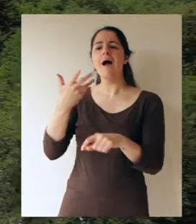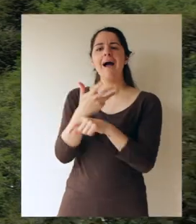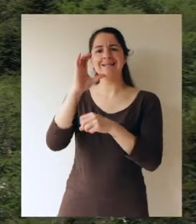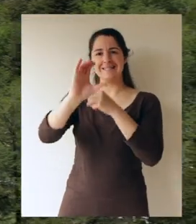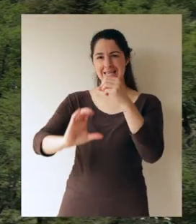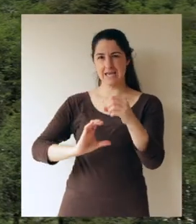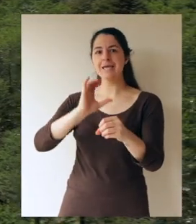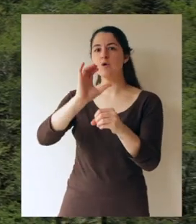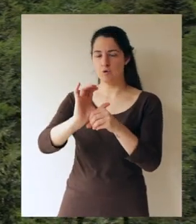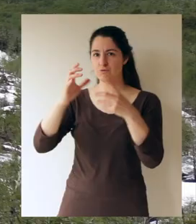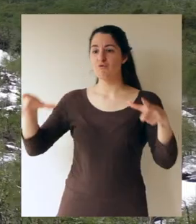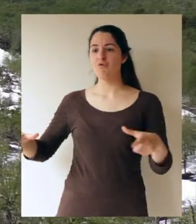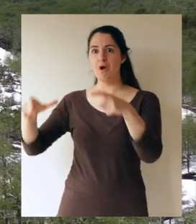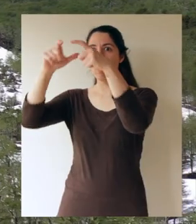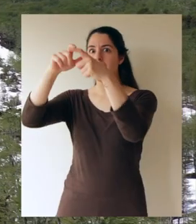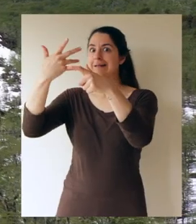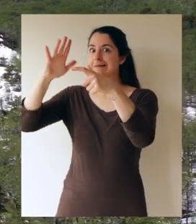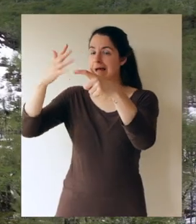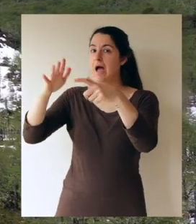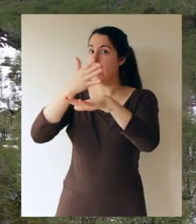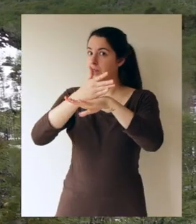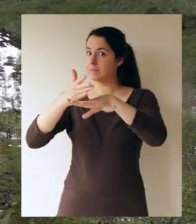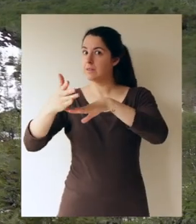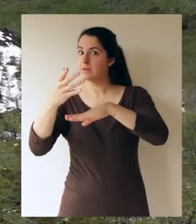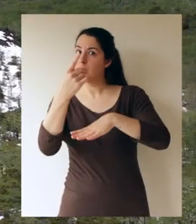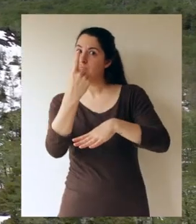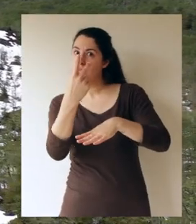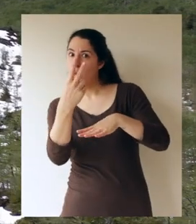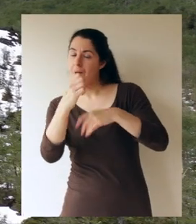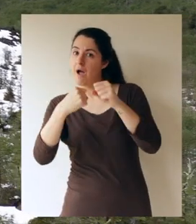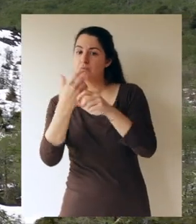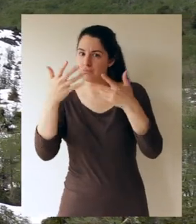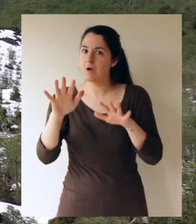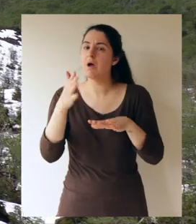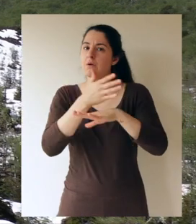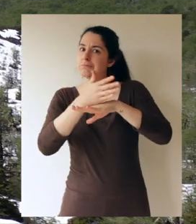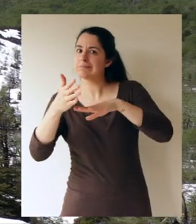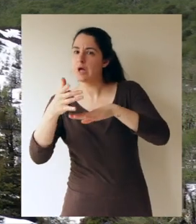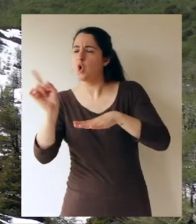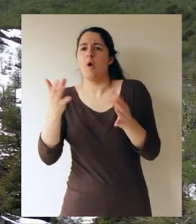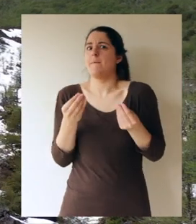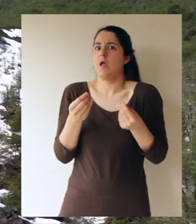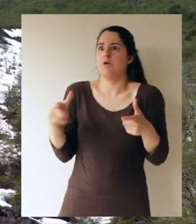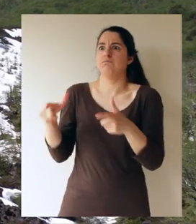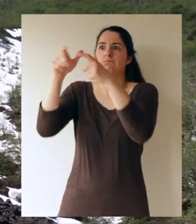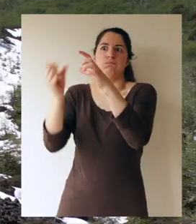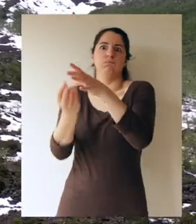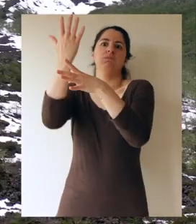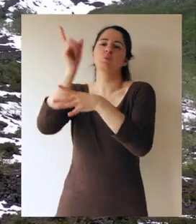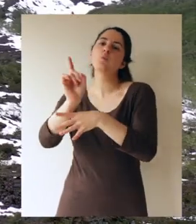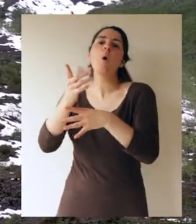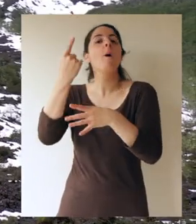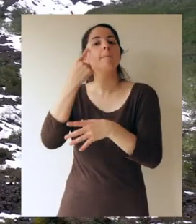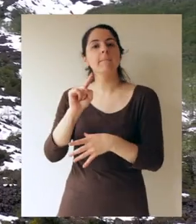debería haber cumplido este volcán que ya está desfasado en unos par de años. No es incentivar al miedo de este volcán, pero